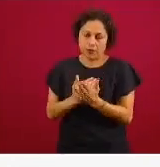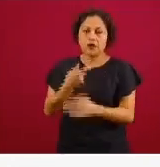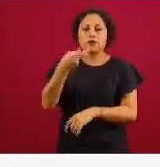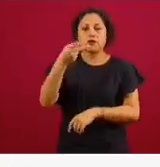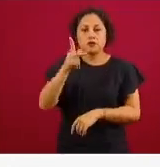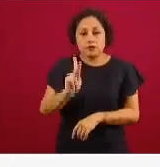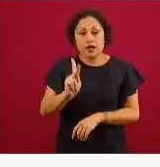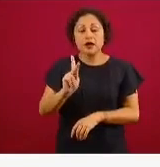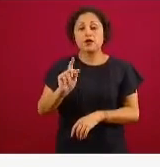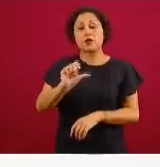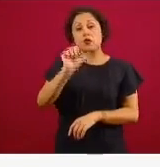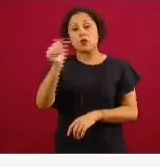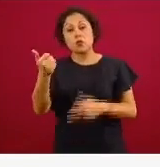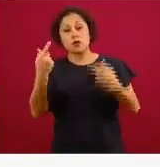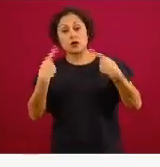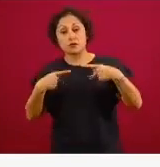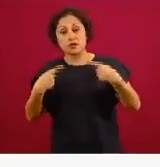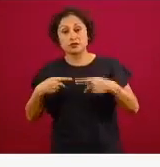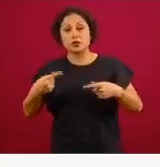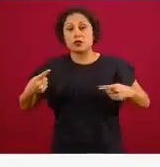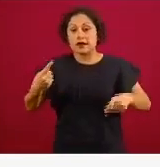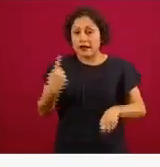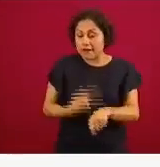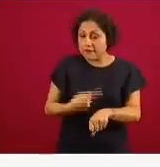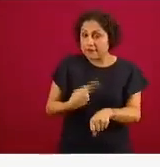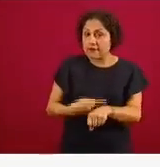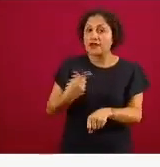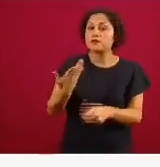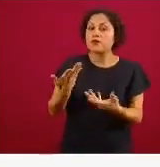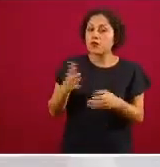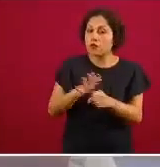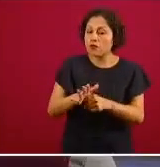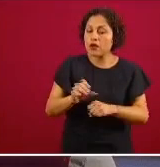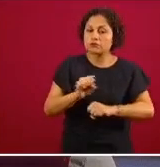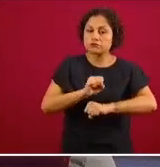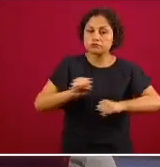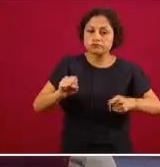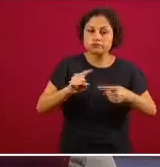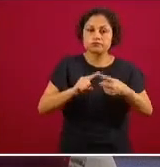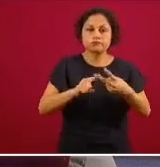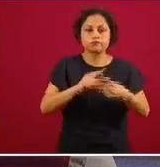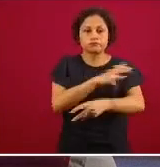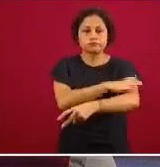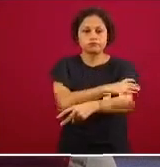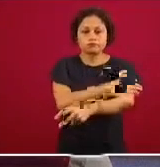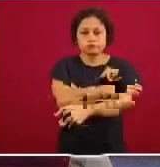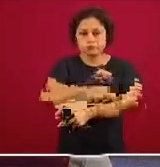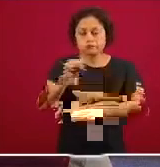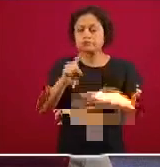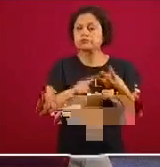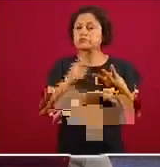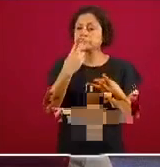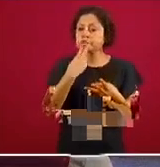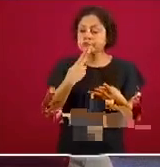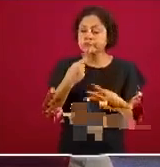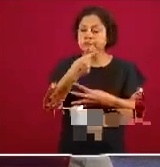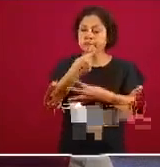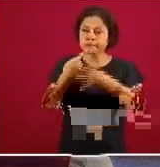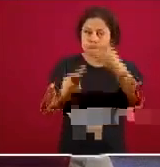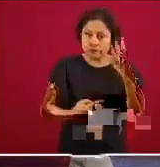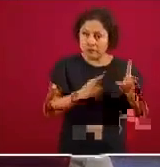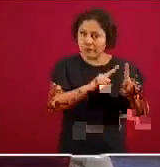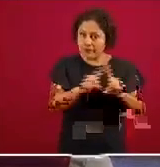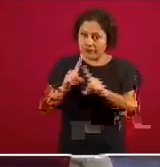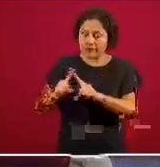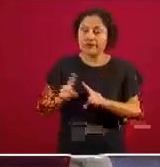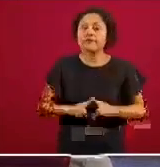superposición entre hipertensión diabetes y obesidad es muy importante y entonces una persona puede tener más de un